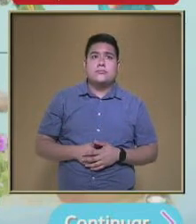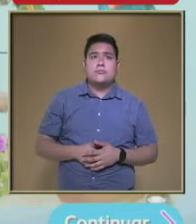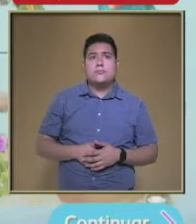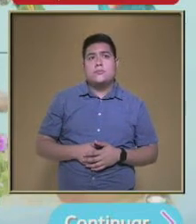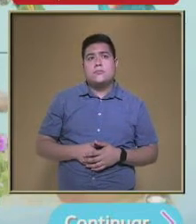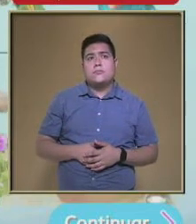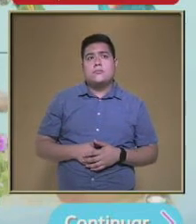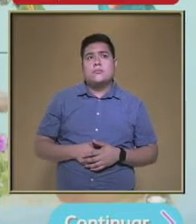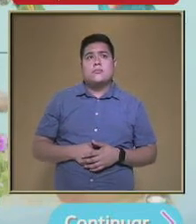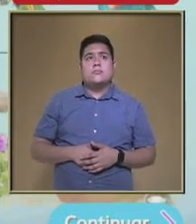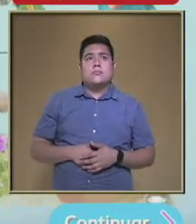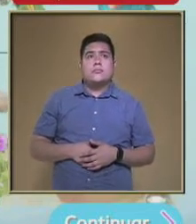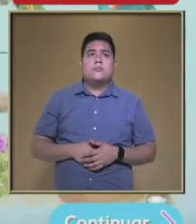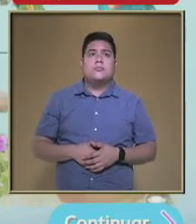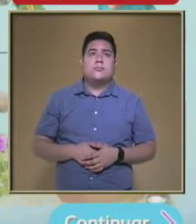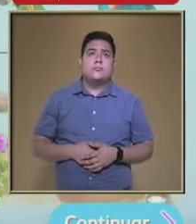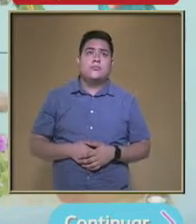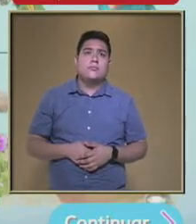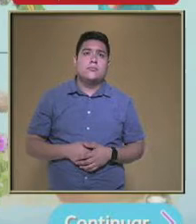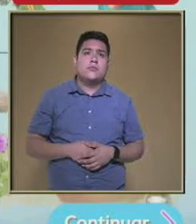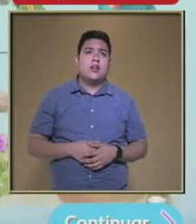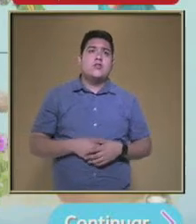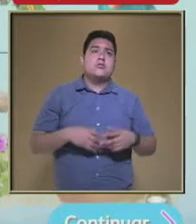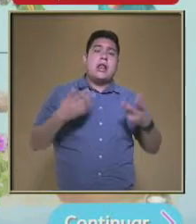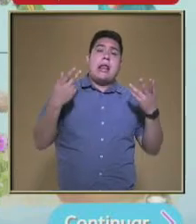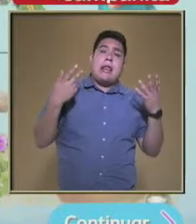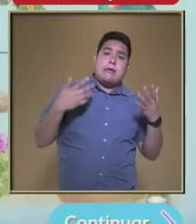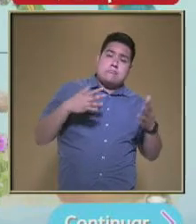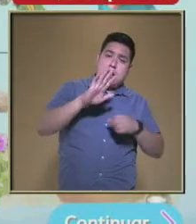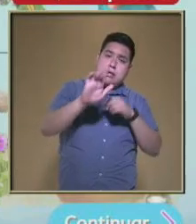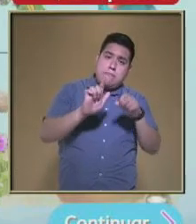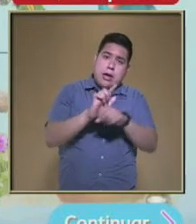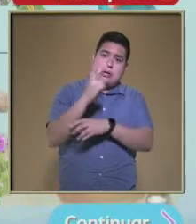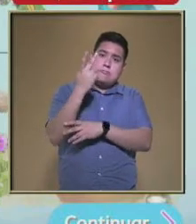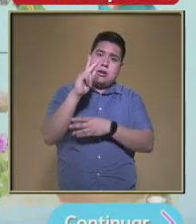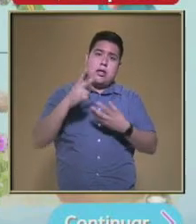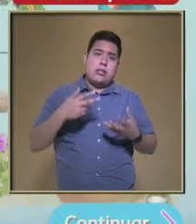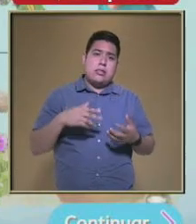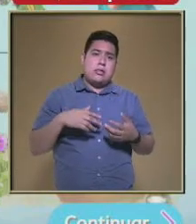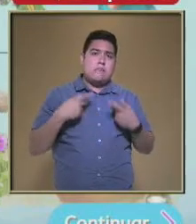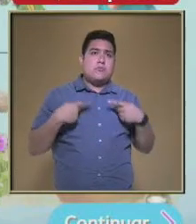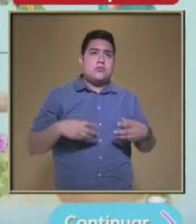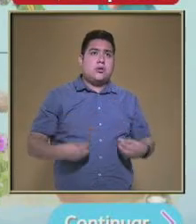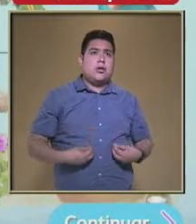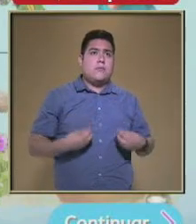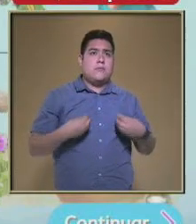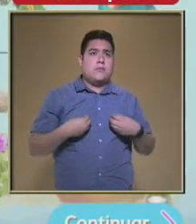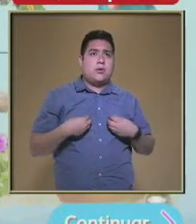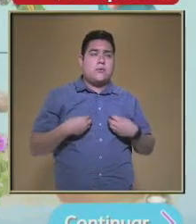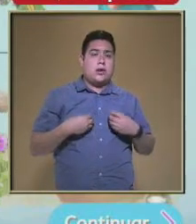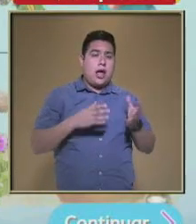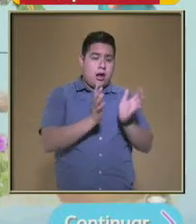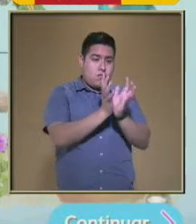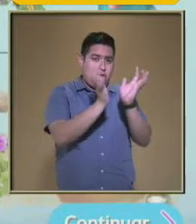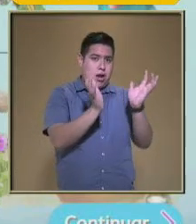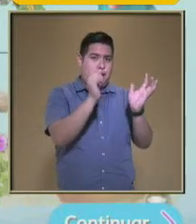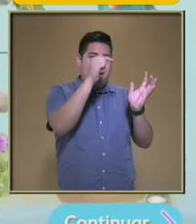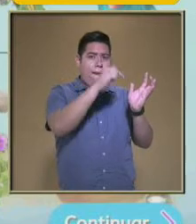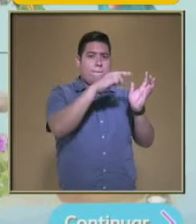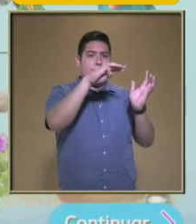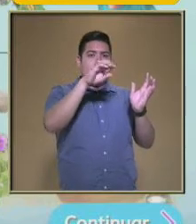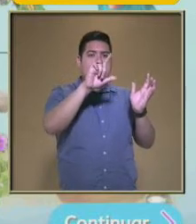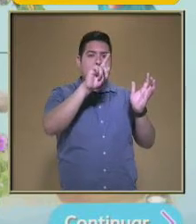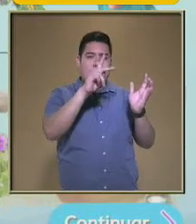nos dice Que vamos a tratar De encontrar Las relaciones Entre los seres Que habitan En una milpa Una milpa Es como una especie De plantillo